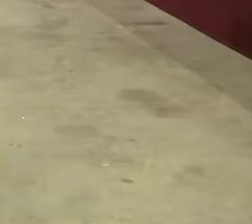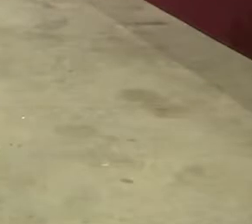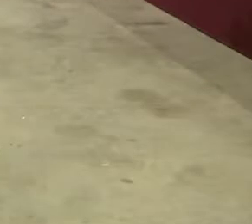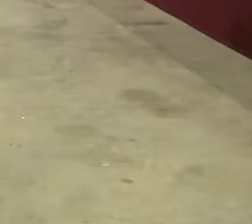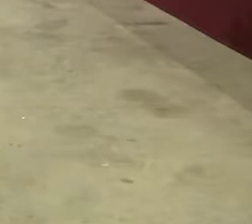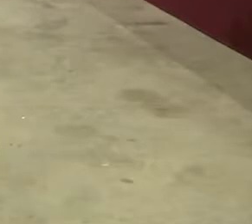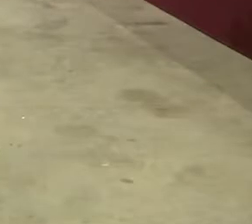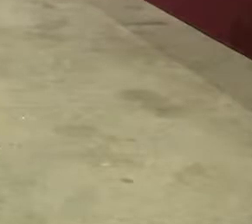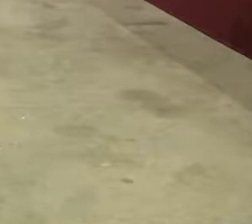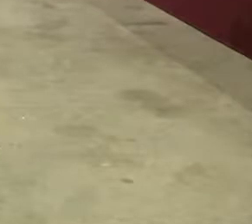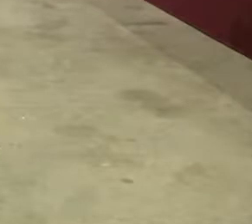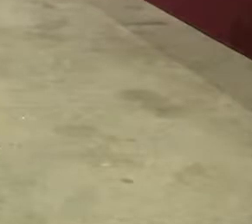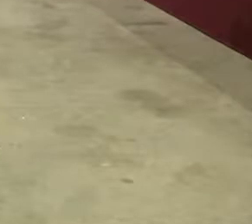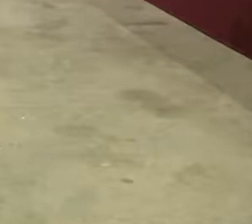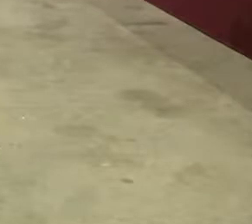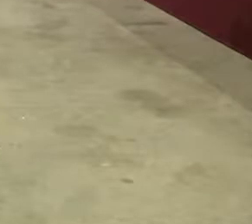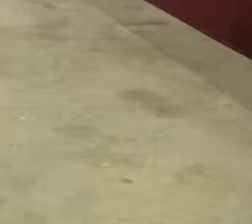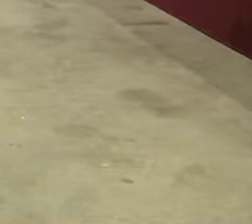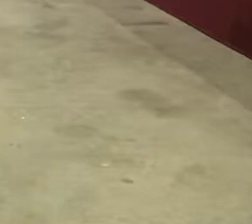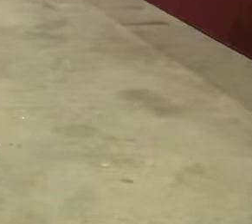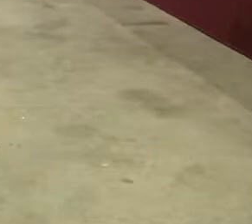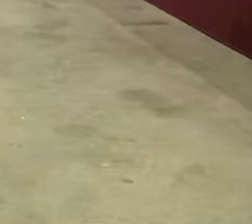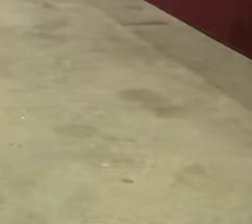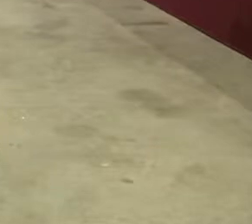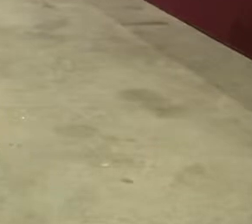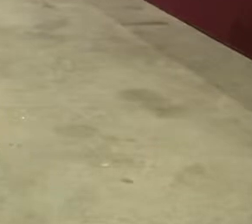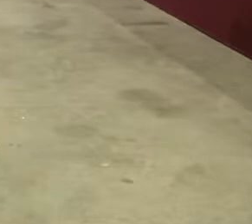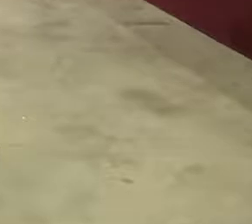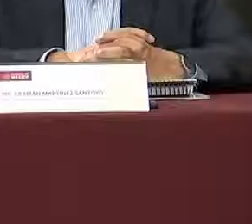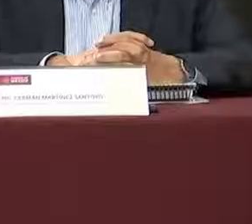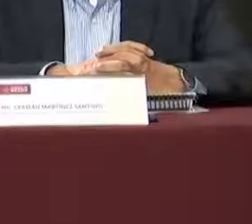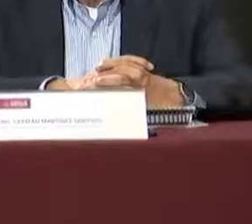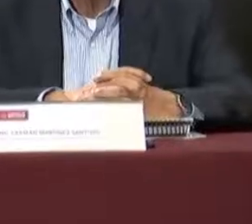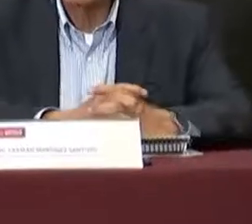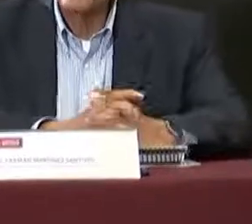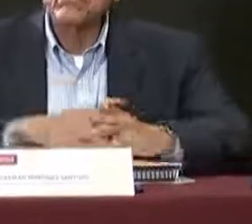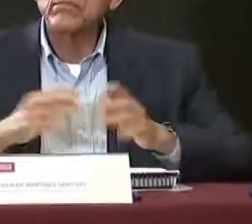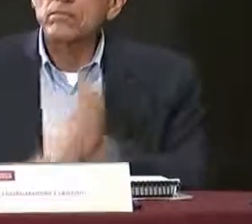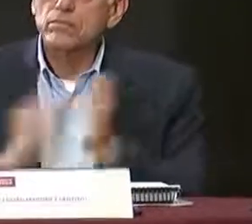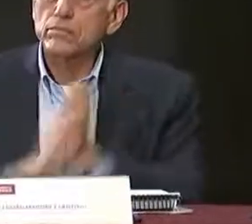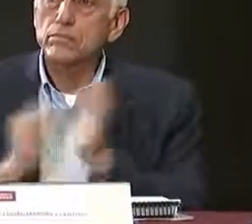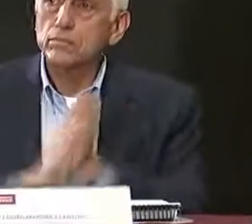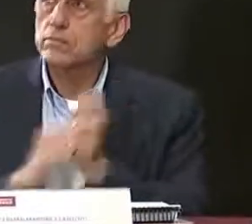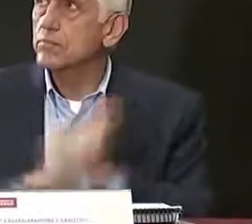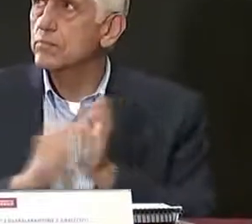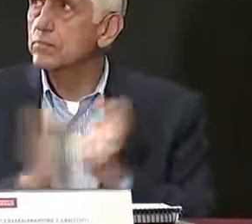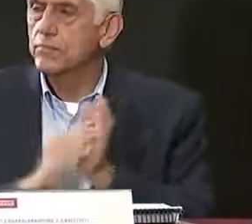El director general de la Comisión Federal de Electricidad, Manuel Bartlett Díaz.